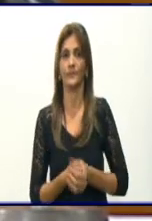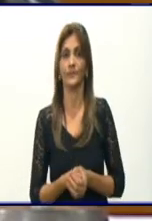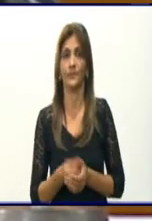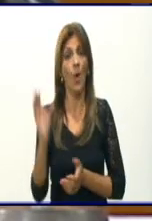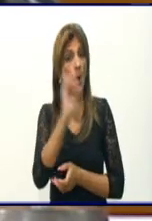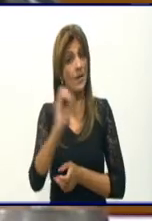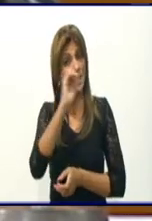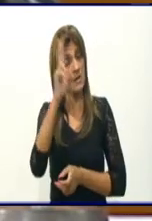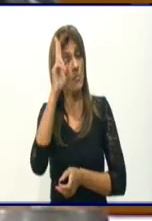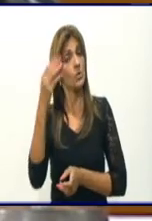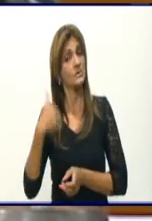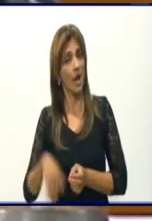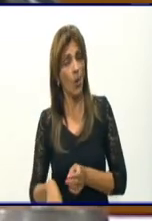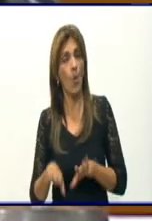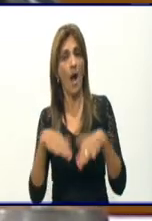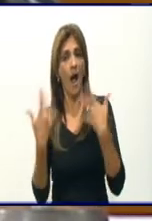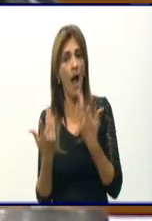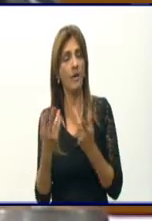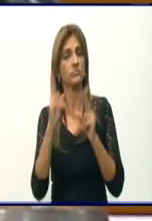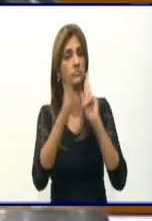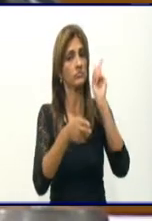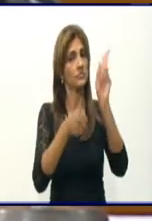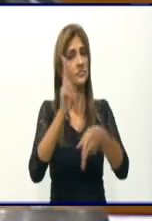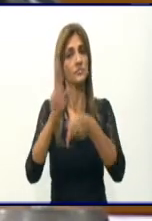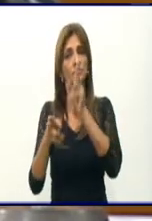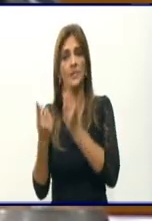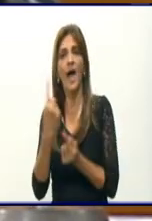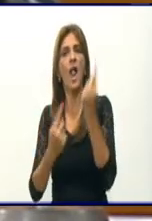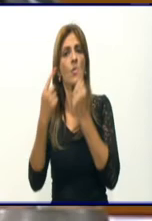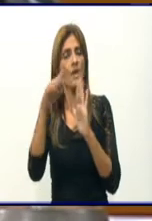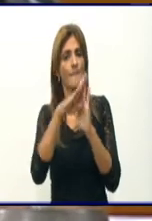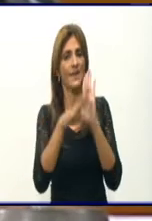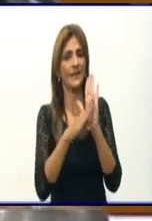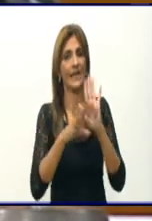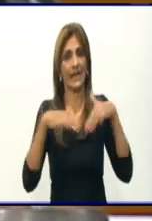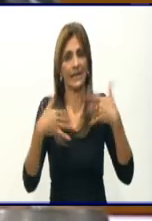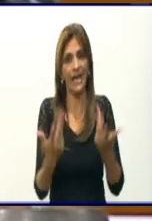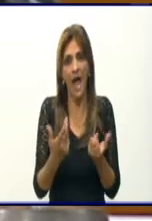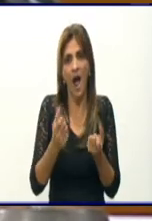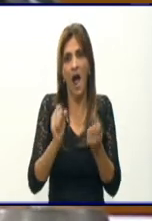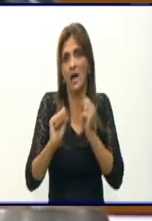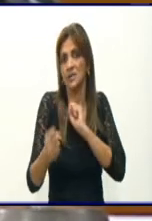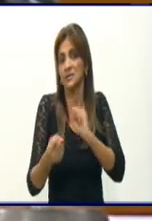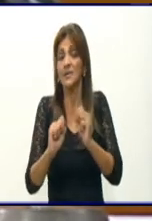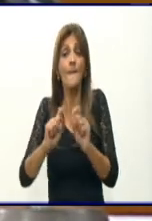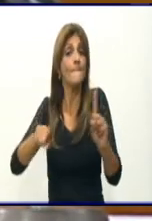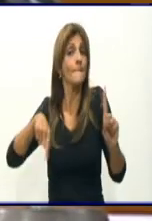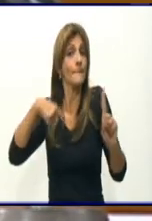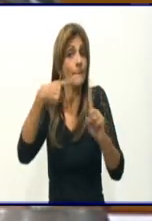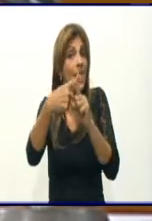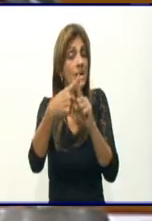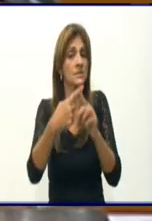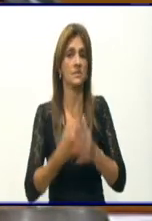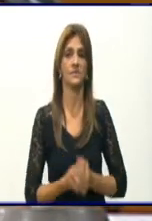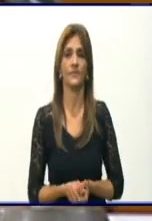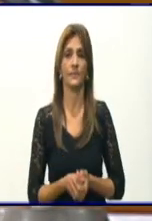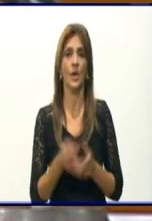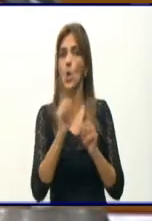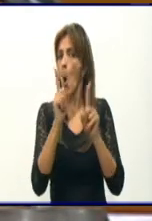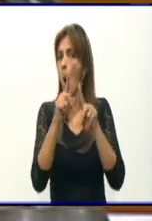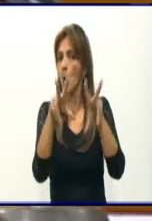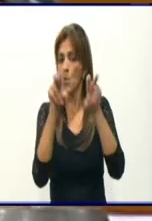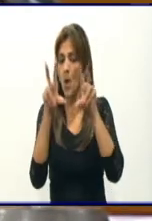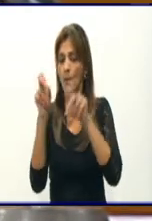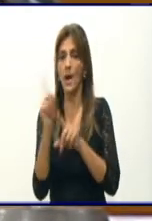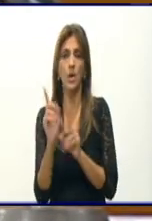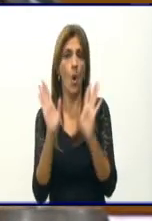tal ha tomado una serie de medidas que las ha reforzado. No es que hayamos tomado nuevas medidas, no, las